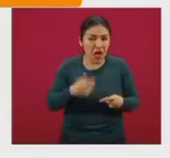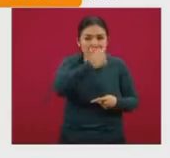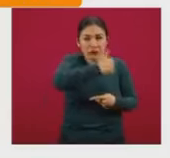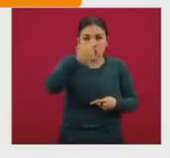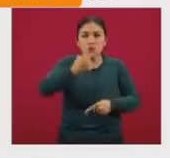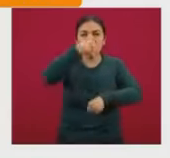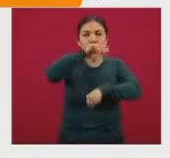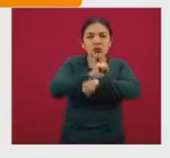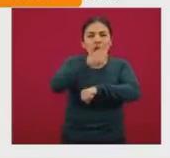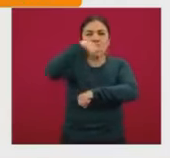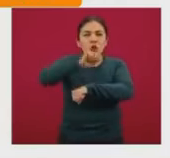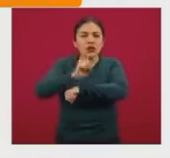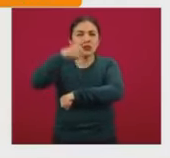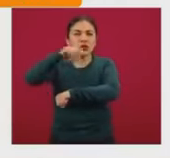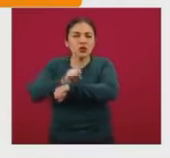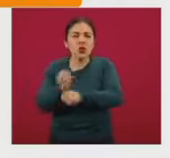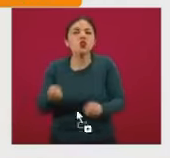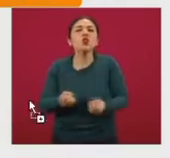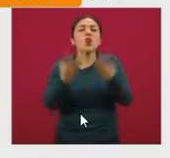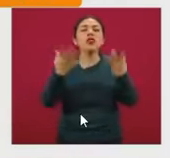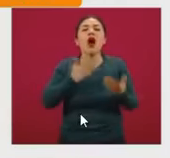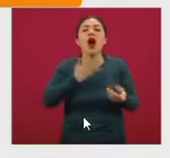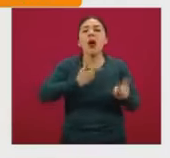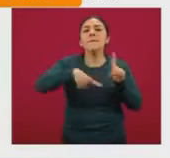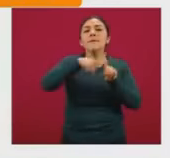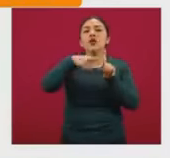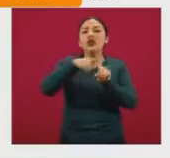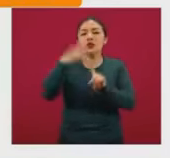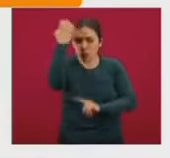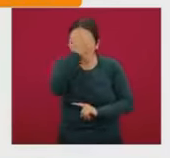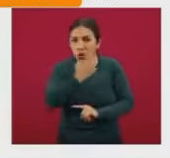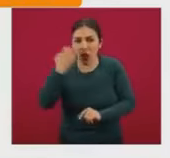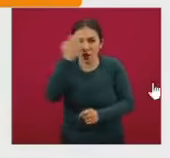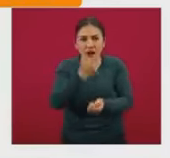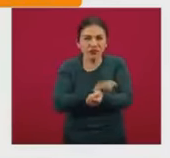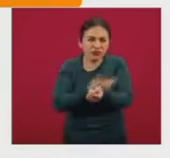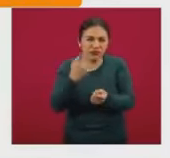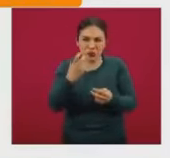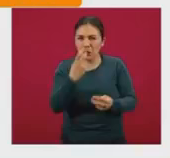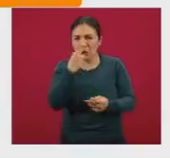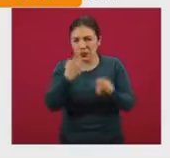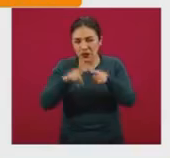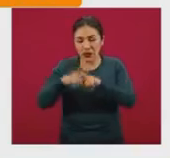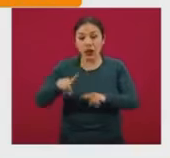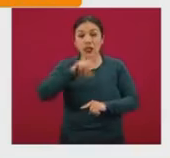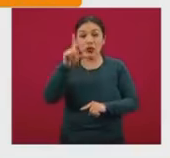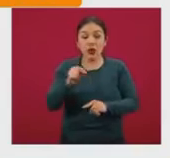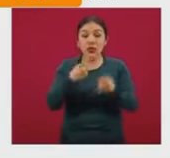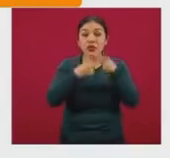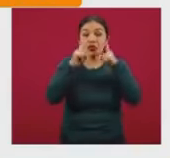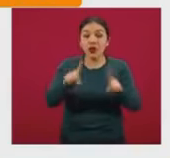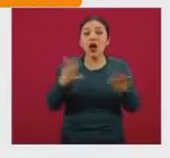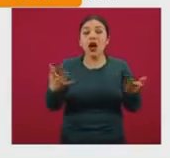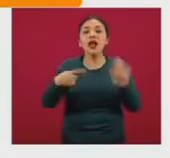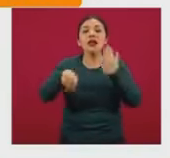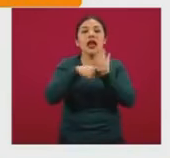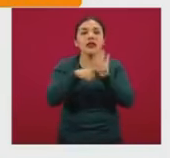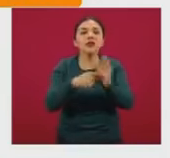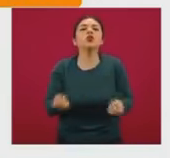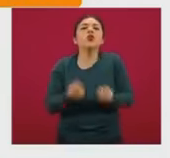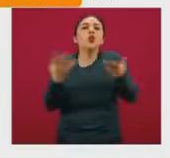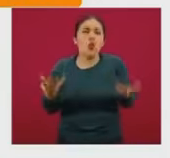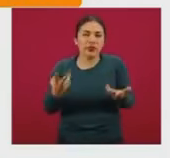semana epidemiológica son positivas a la prueba y en su momento lógicamente la diferencia, cuántas son negativas.